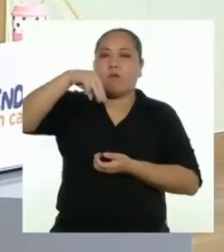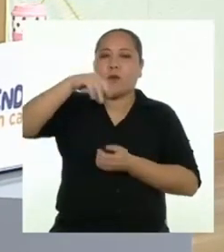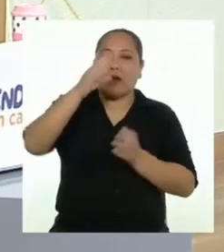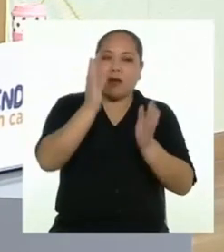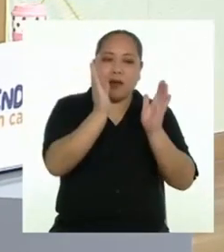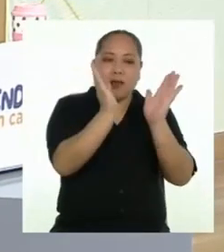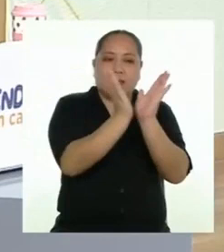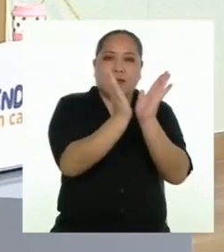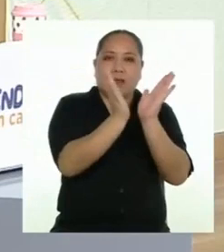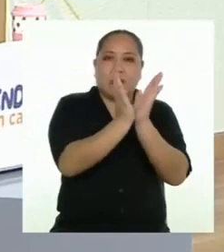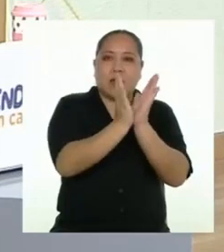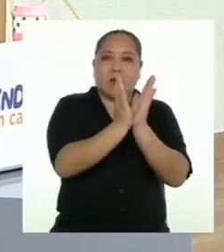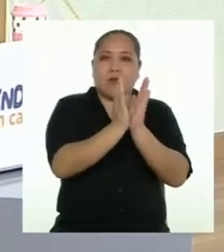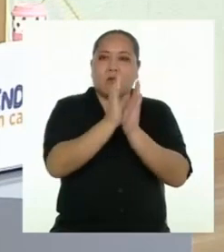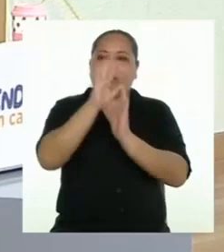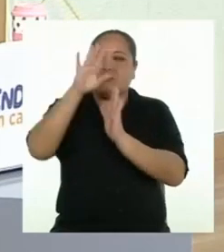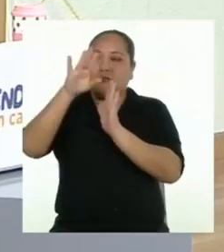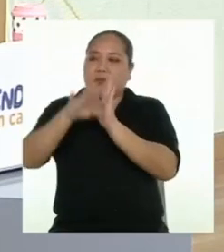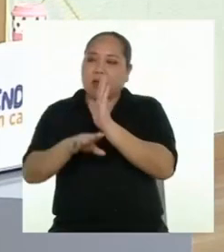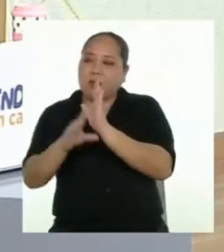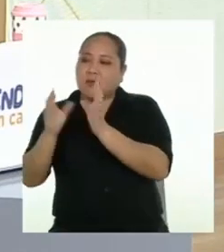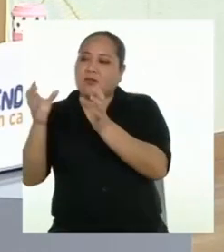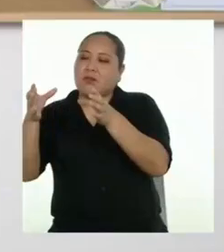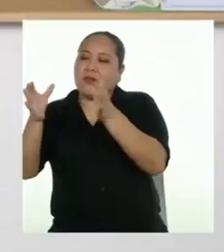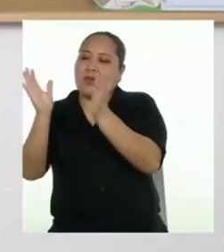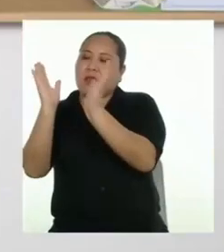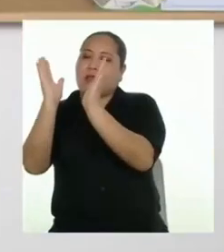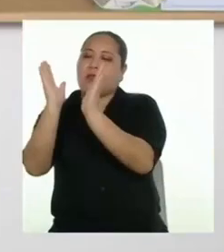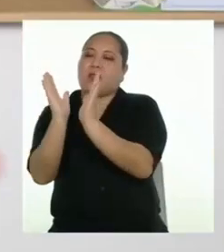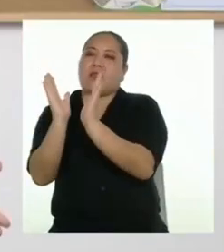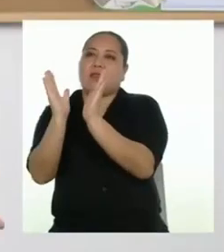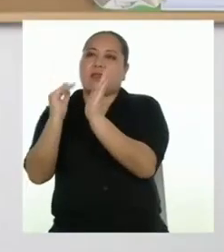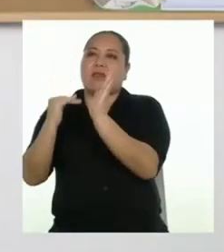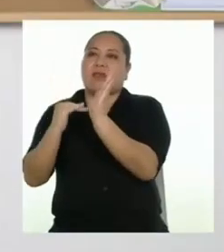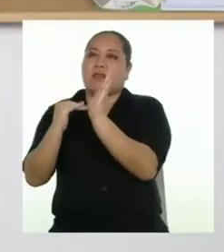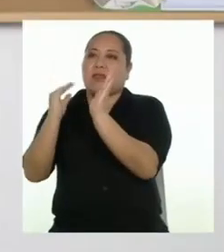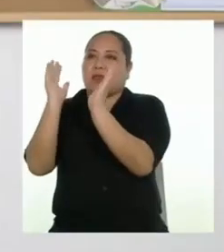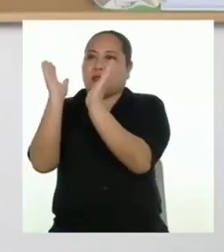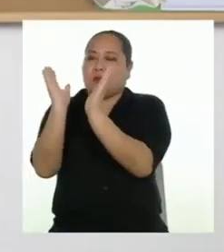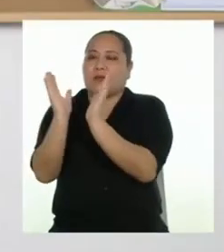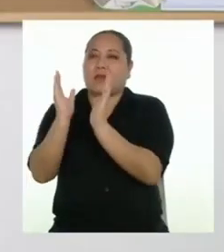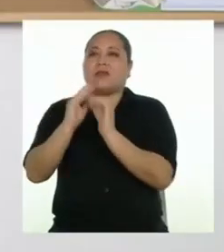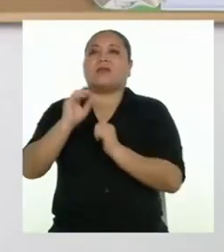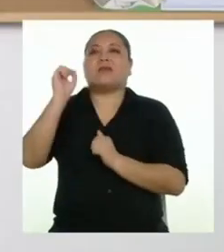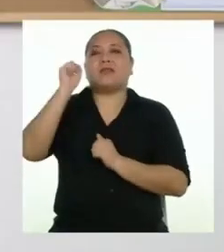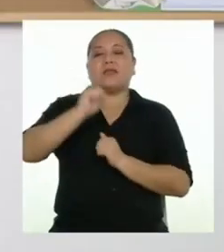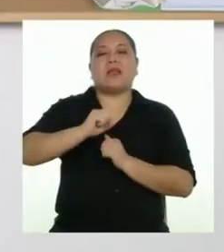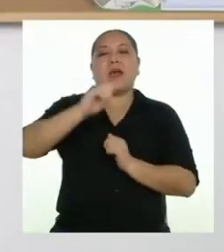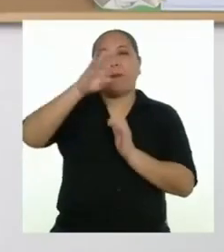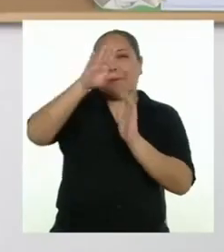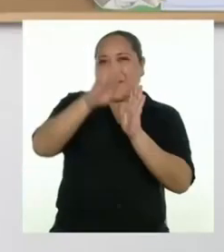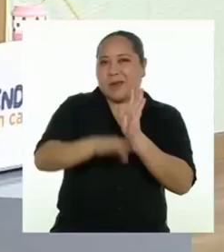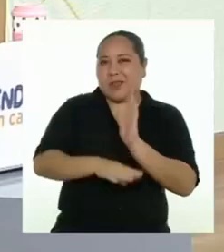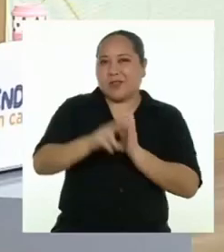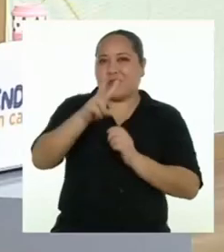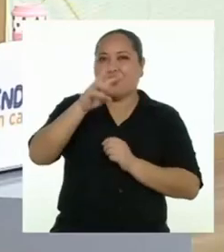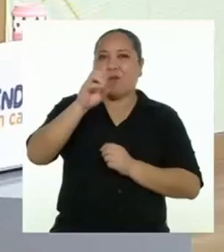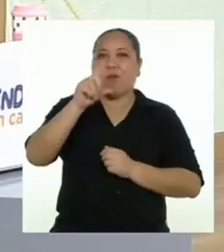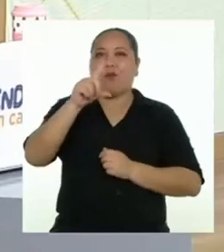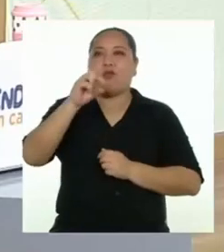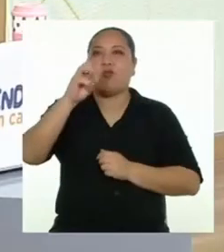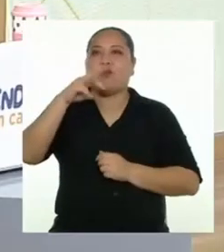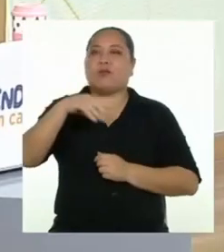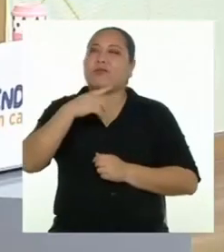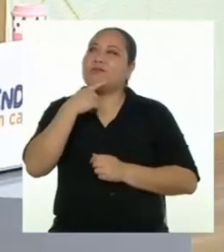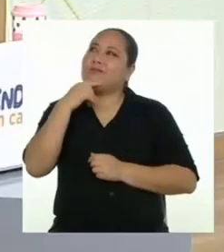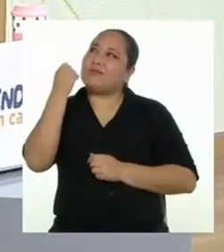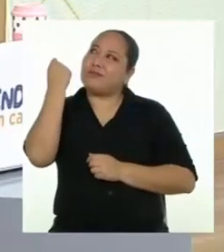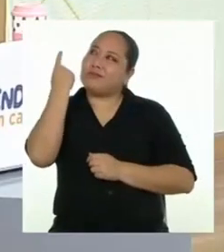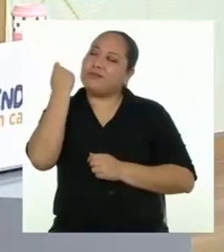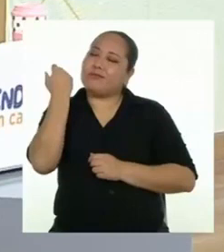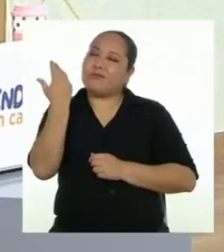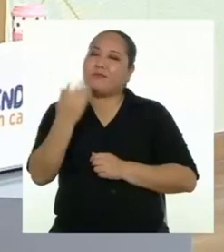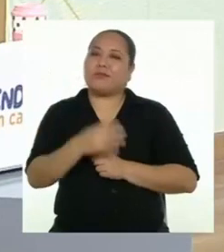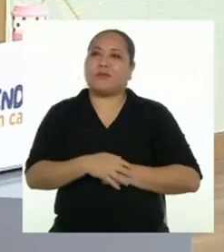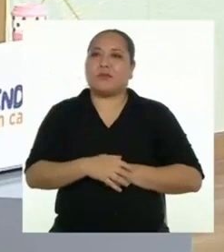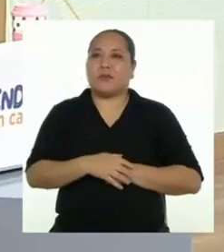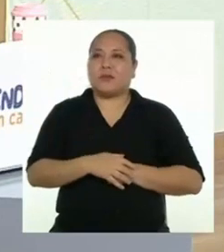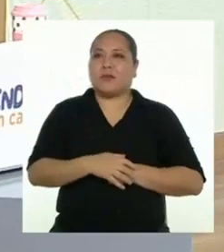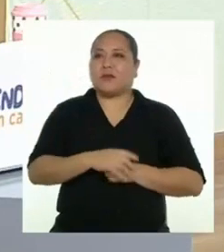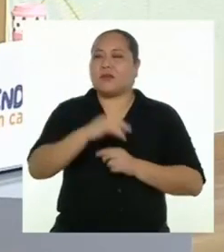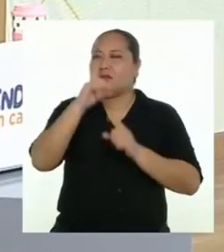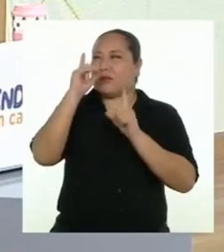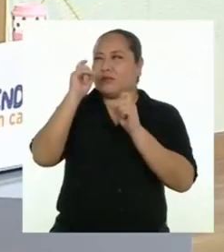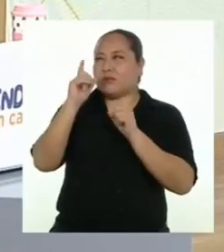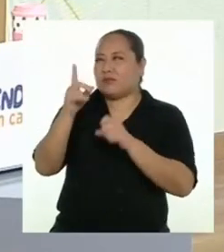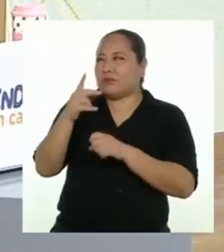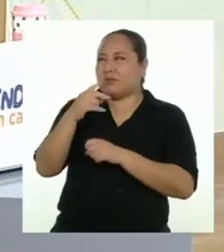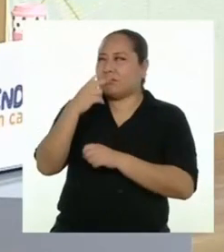triangular y que el volumen del prisma trapezoidal. Efectivamente, tienen menor volumen. Entiendo. Consulto